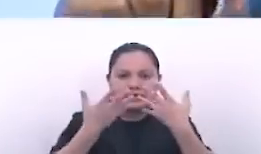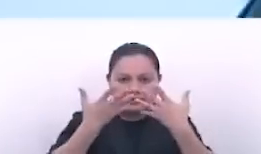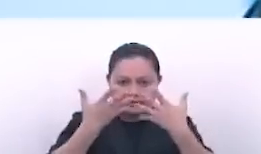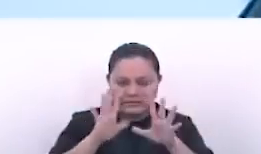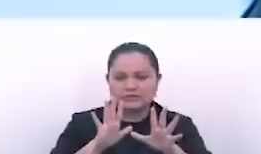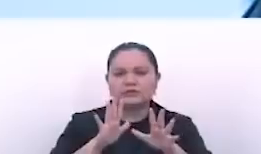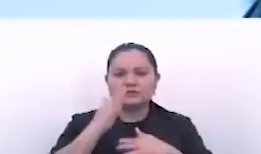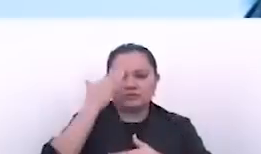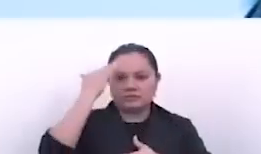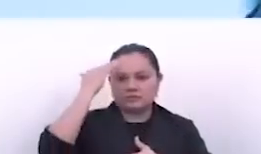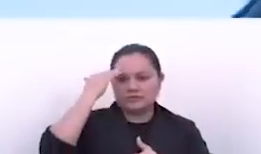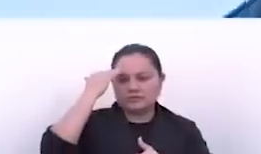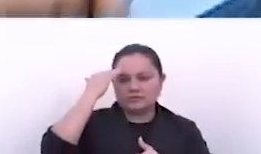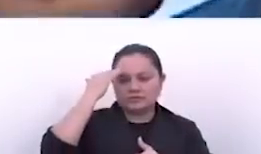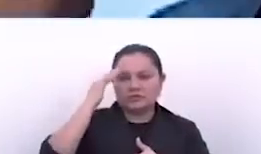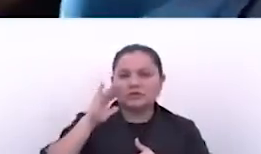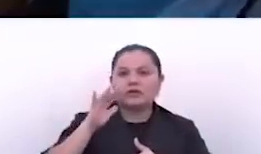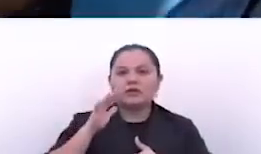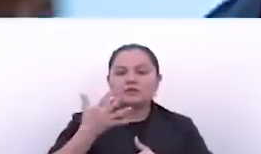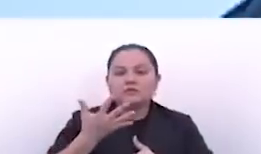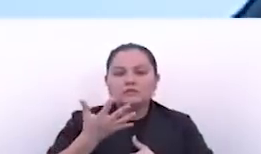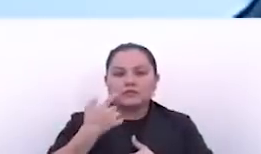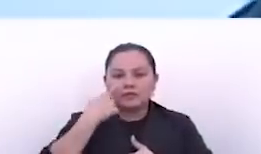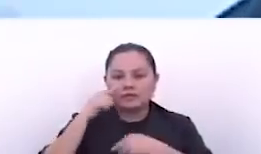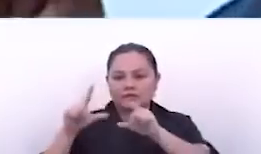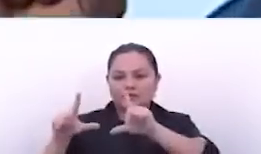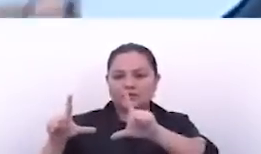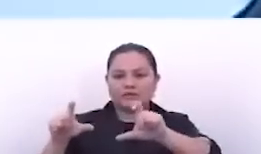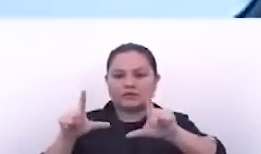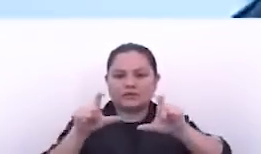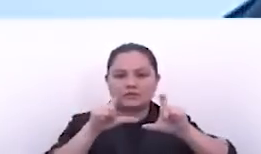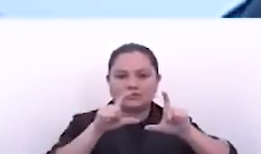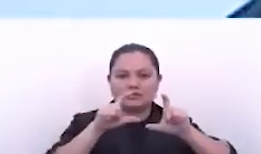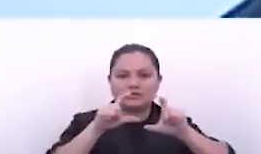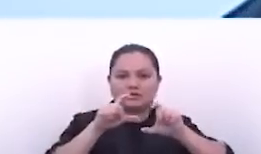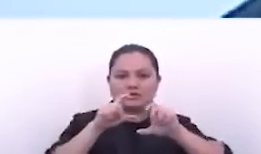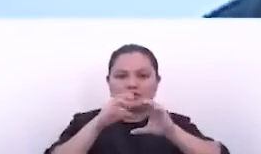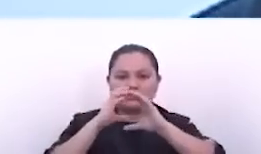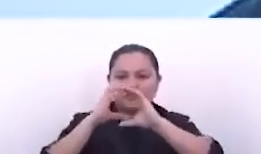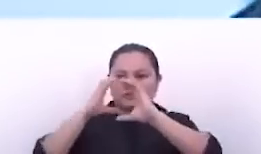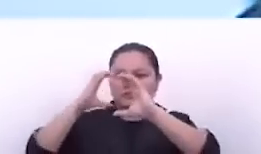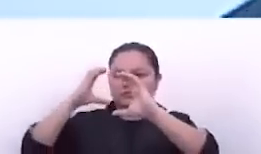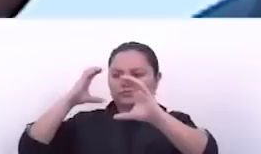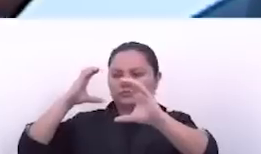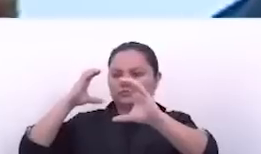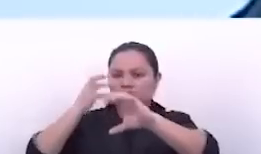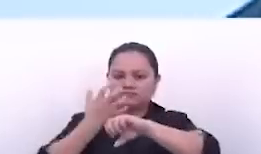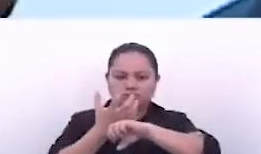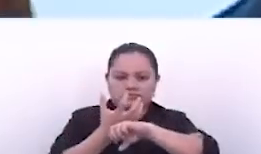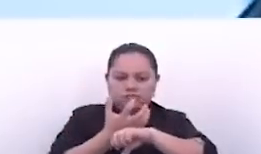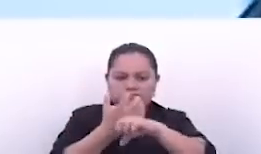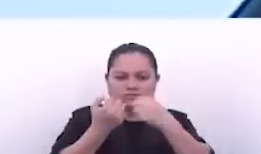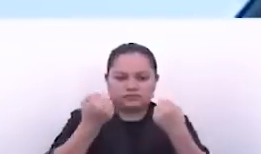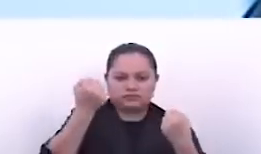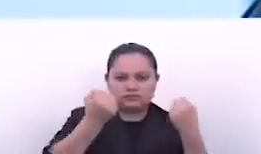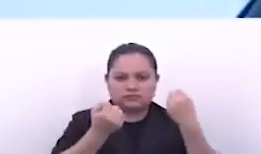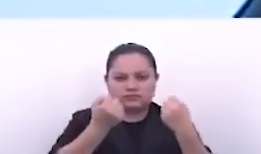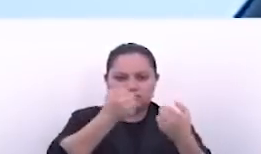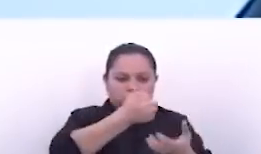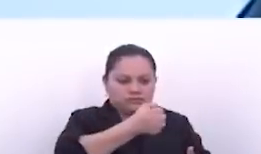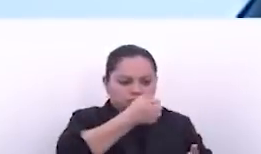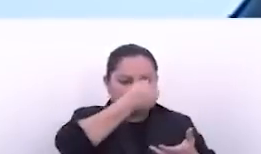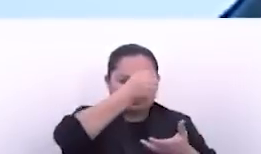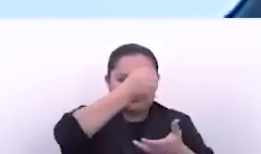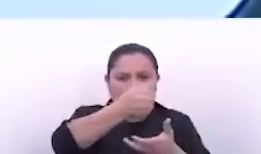se sabe por la gente y han tomado fotografías a las rastras que han llegado a descargar abono y semilla.